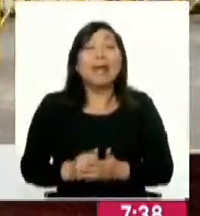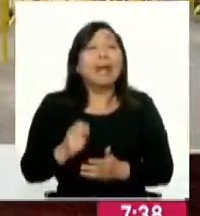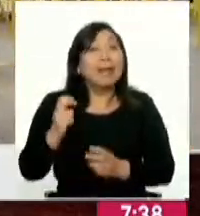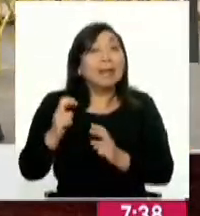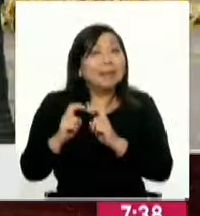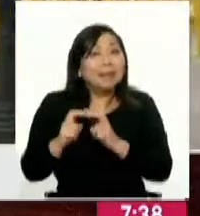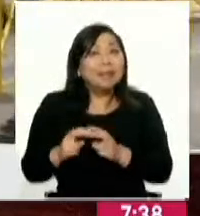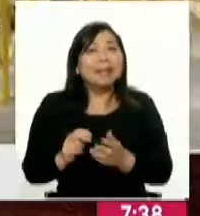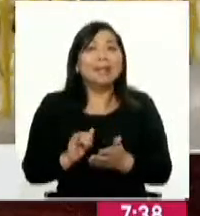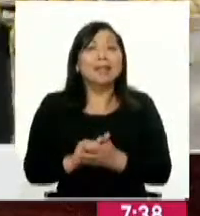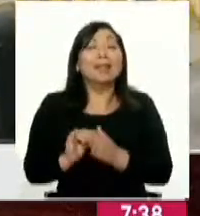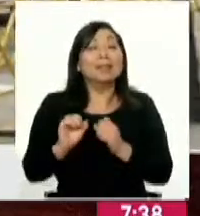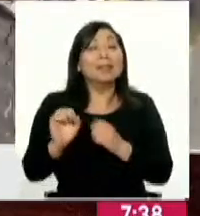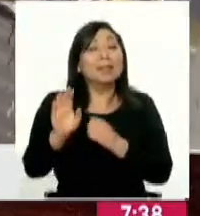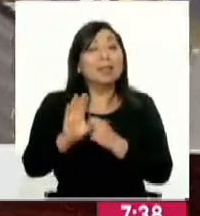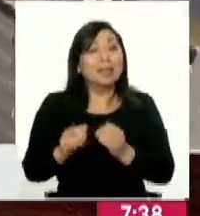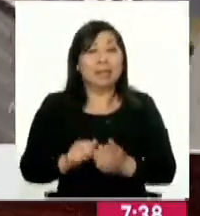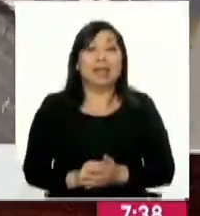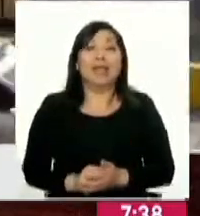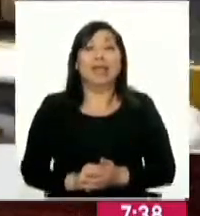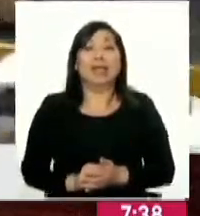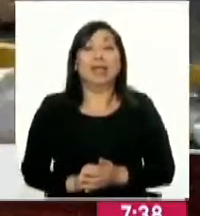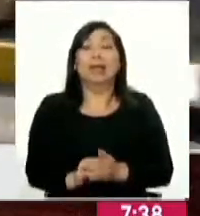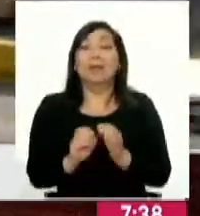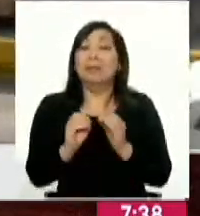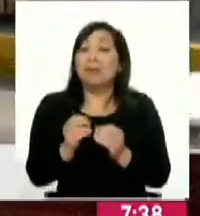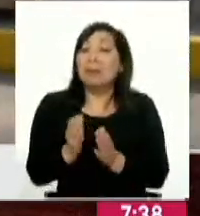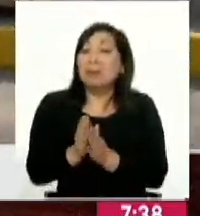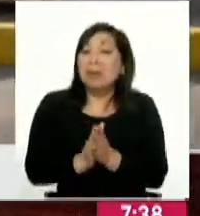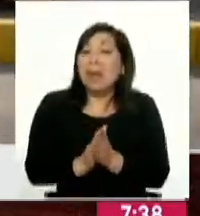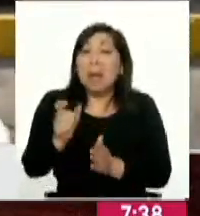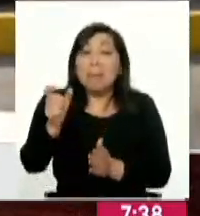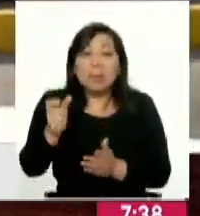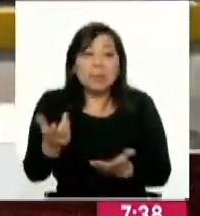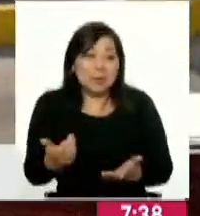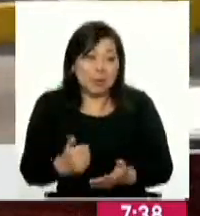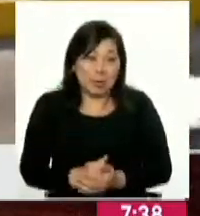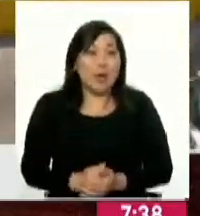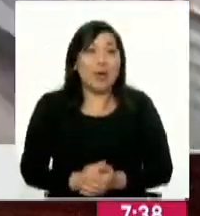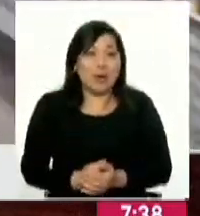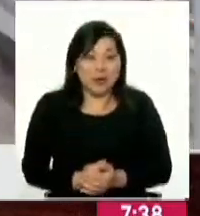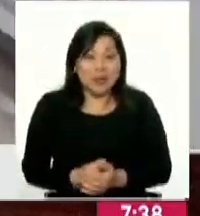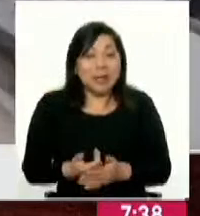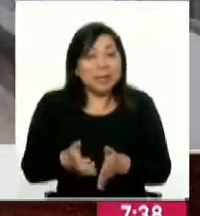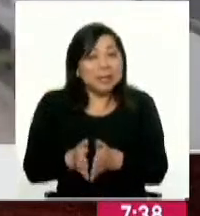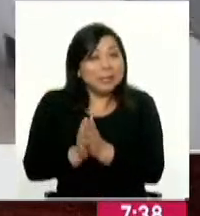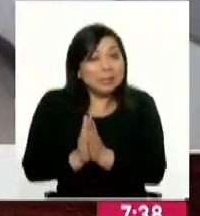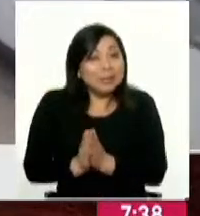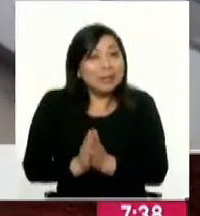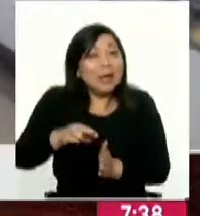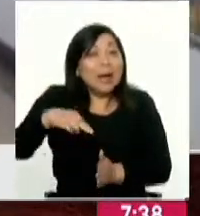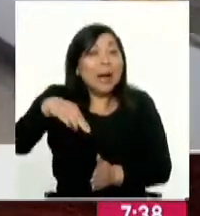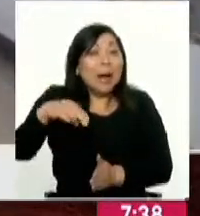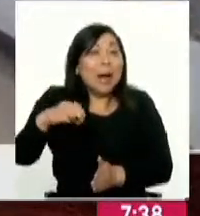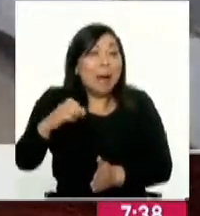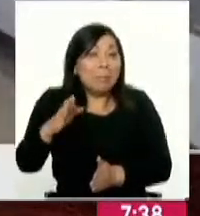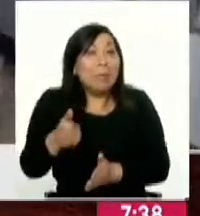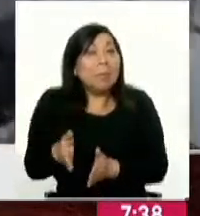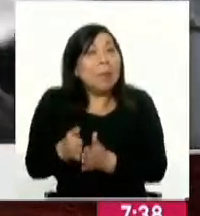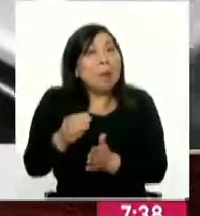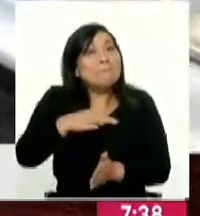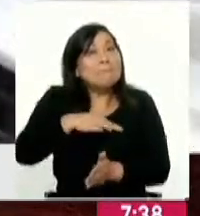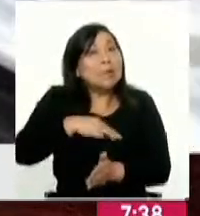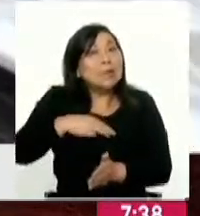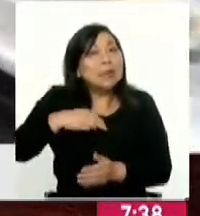a eso tenemos que Y garantizamos que efectivamente se está beneficiando el usuario, ¿no? Y ya le pedimos eso al MEF, y se lo hemos pedido al